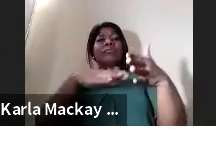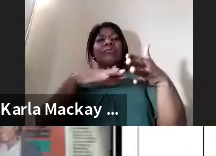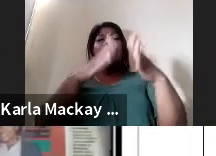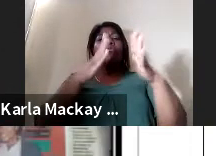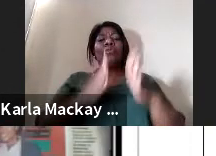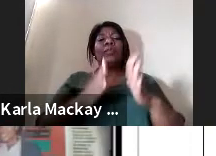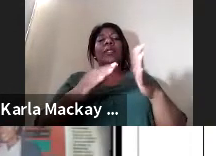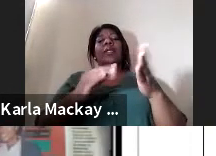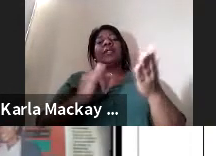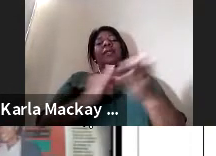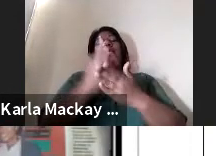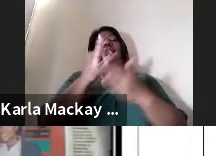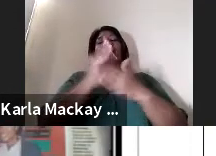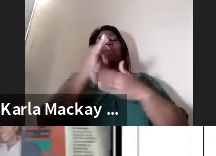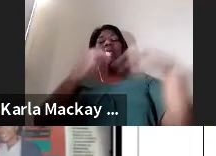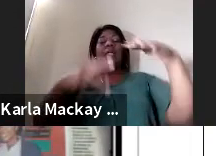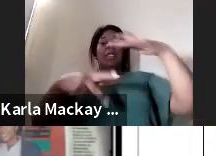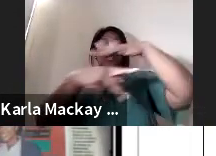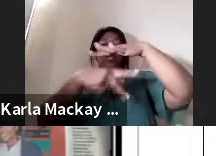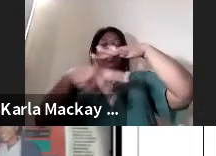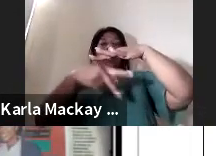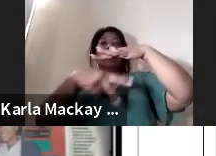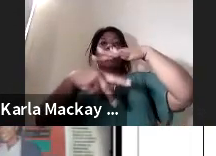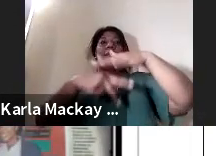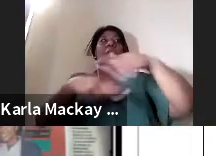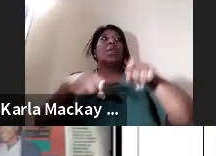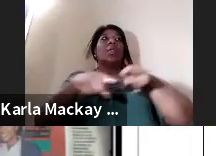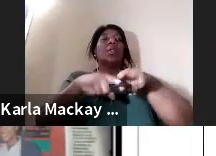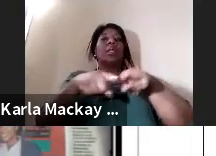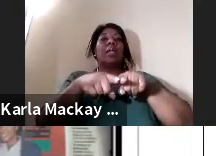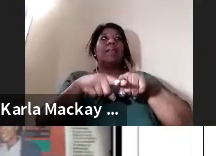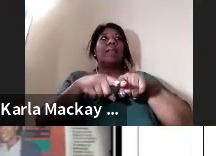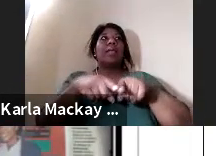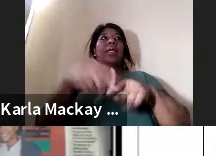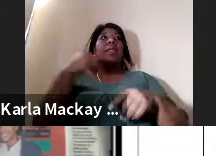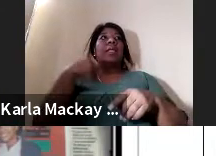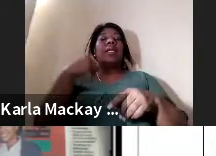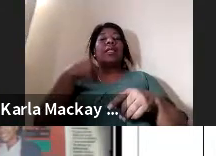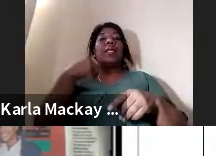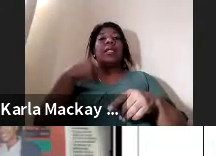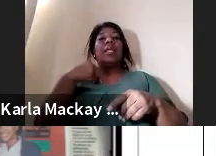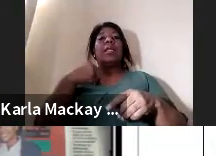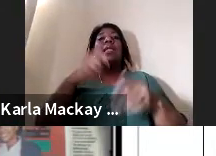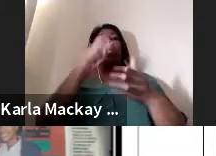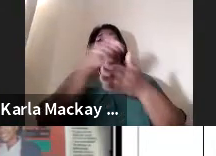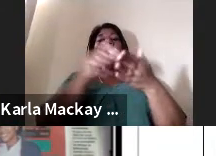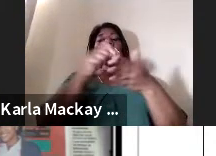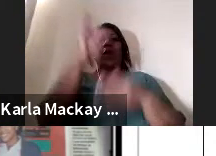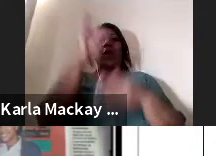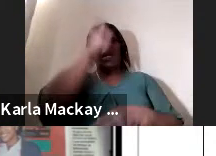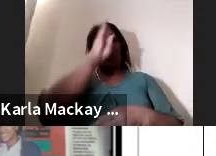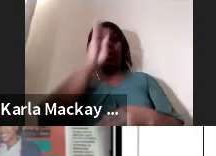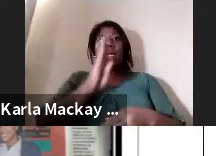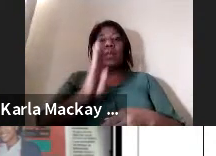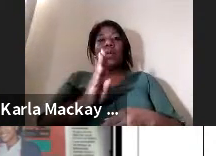del método MIG también tenemos ese aporte con el colegio de biólogos que nos ha pedido la